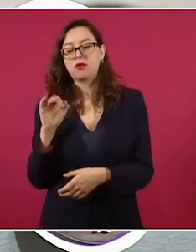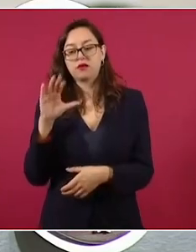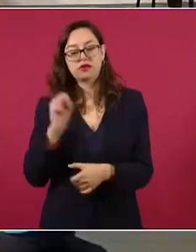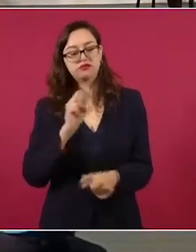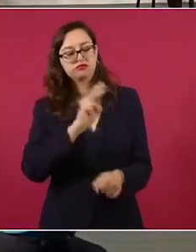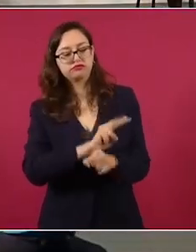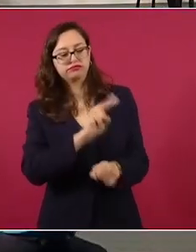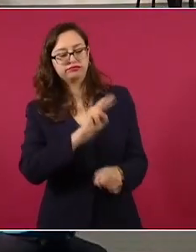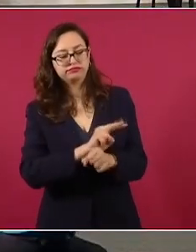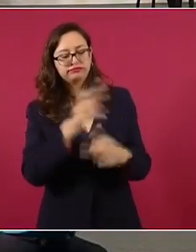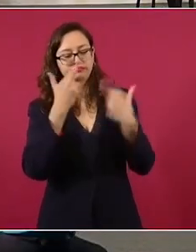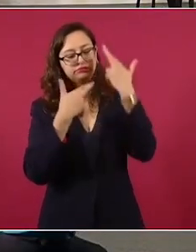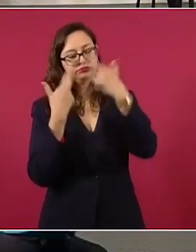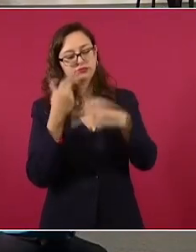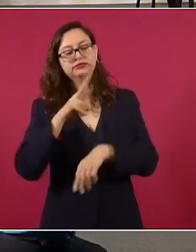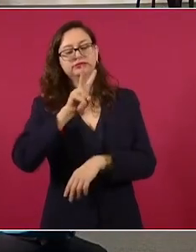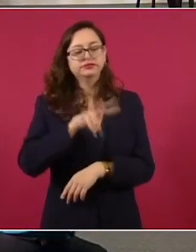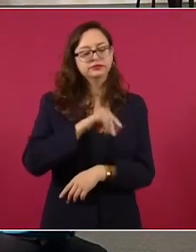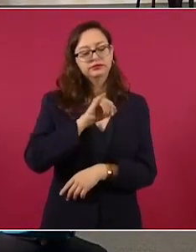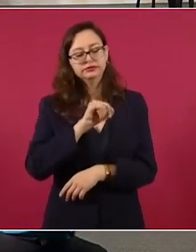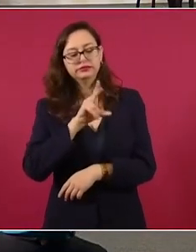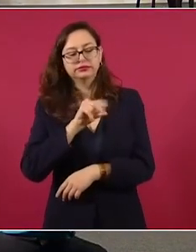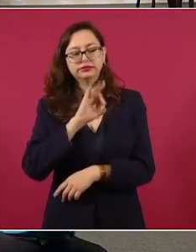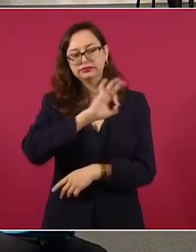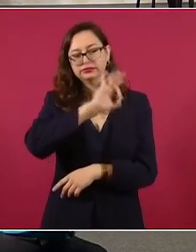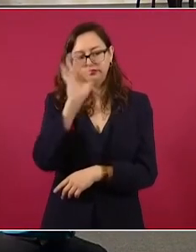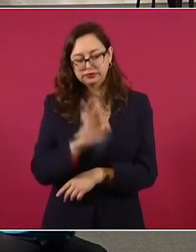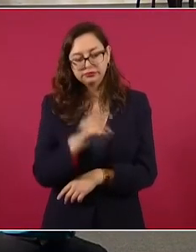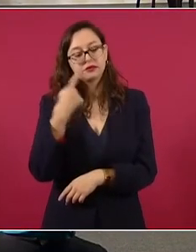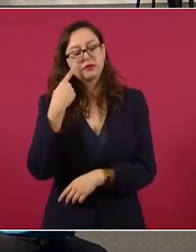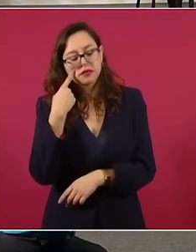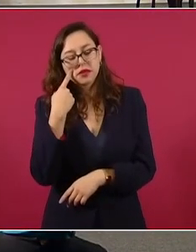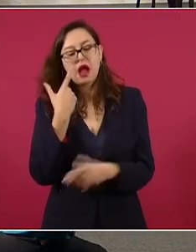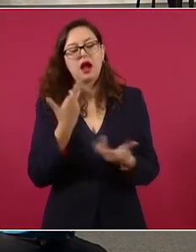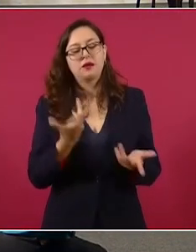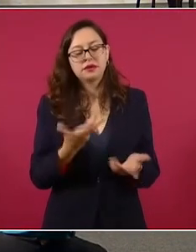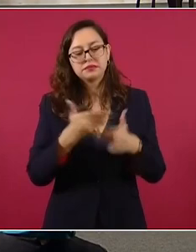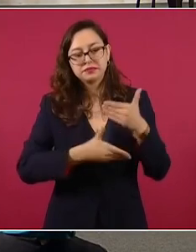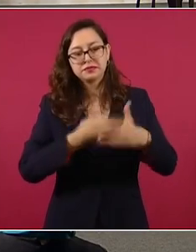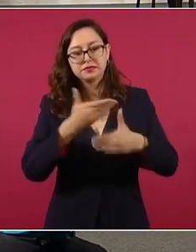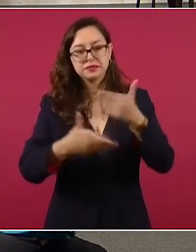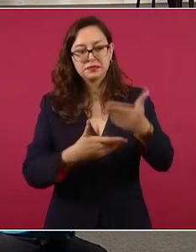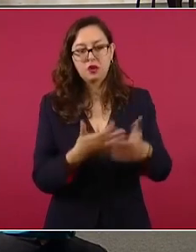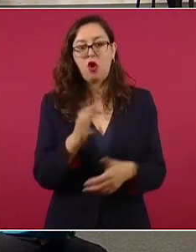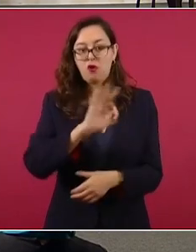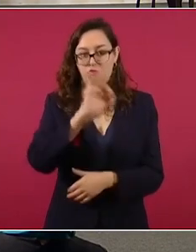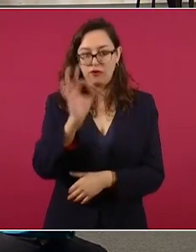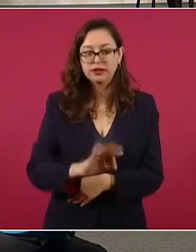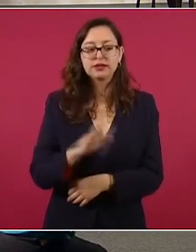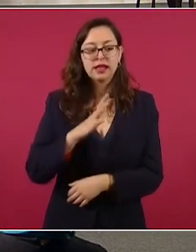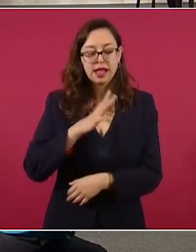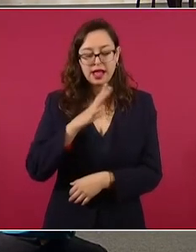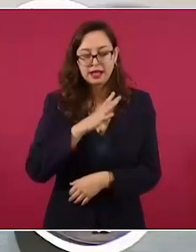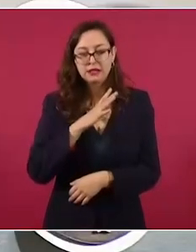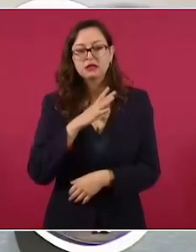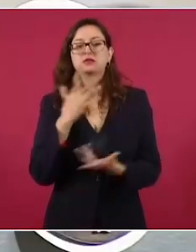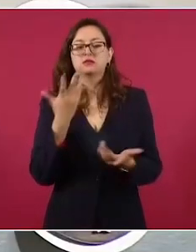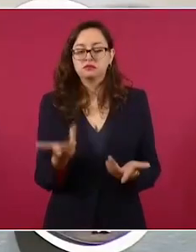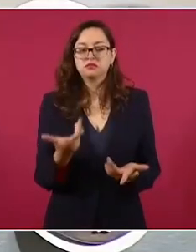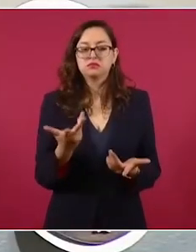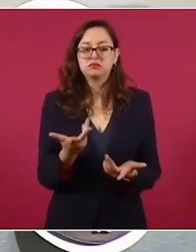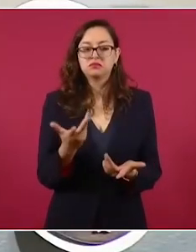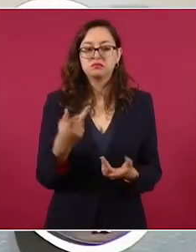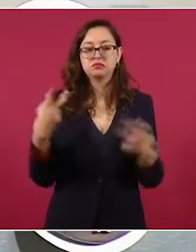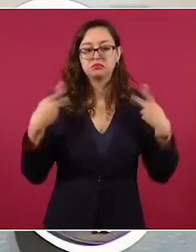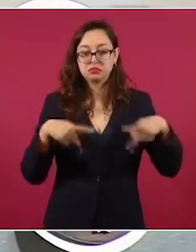pues es la encargada de supervisar que efectivamente se hagan esas ofertas, se cumpla con lo que se le